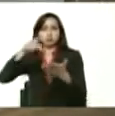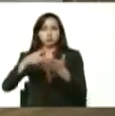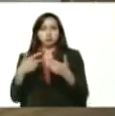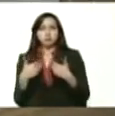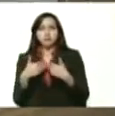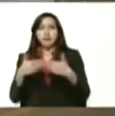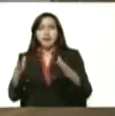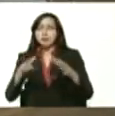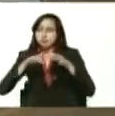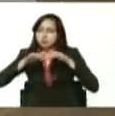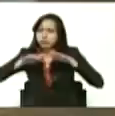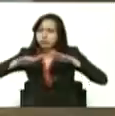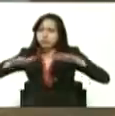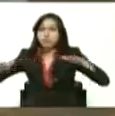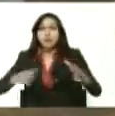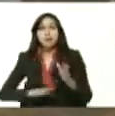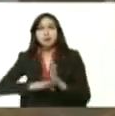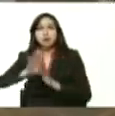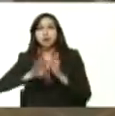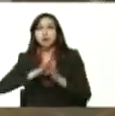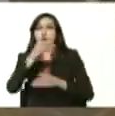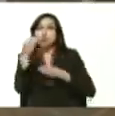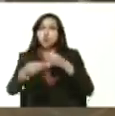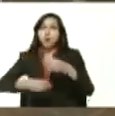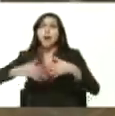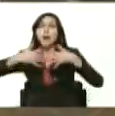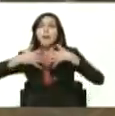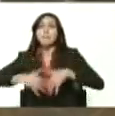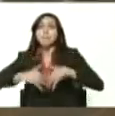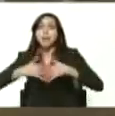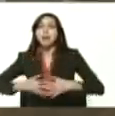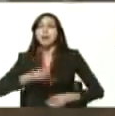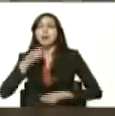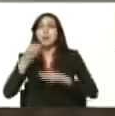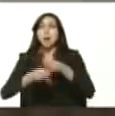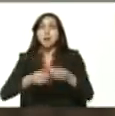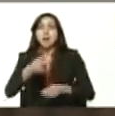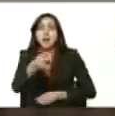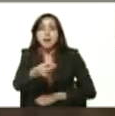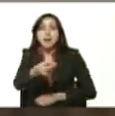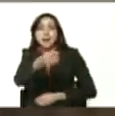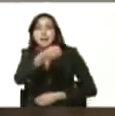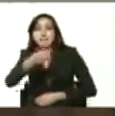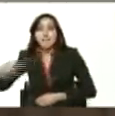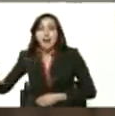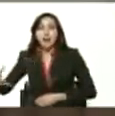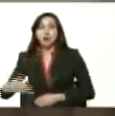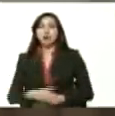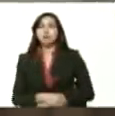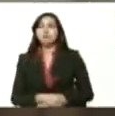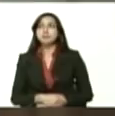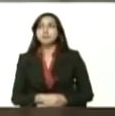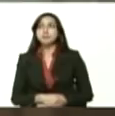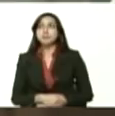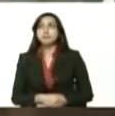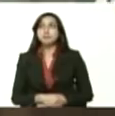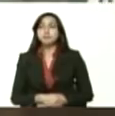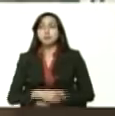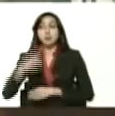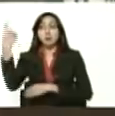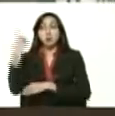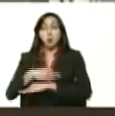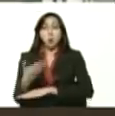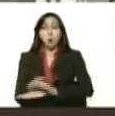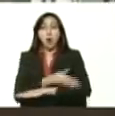de la ampliación productiva de esta planta procesadora de arroz planta procesadora de arroz que usted me encomendó hace unos